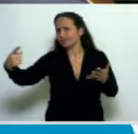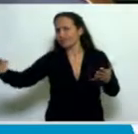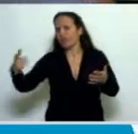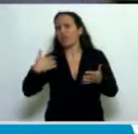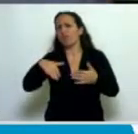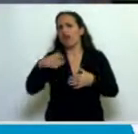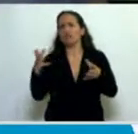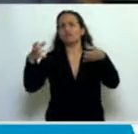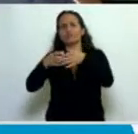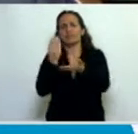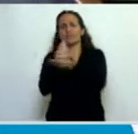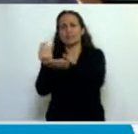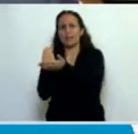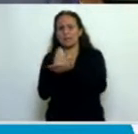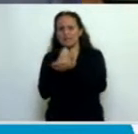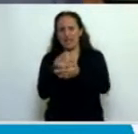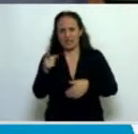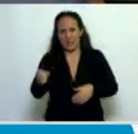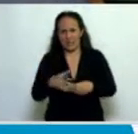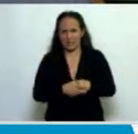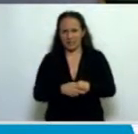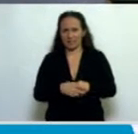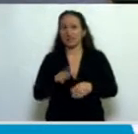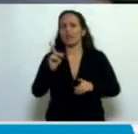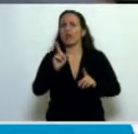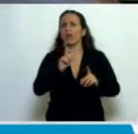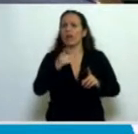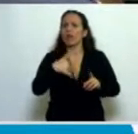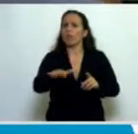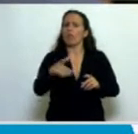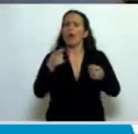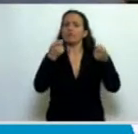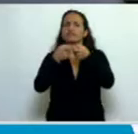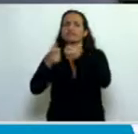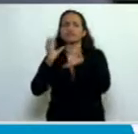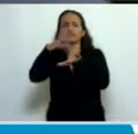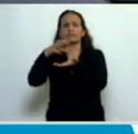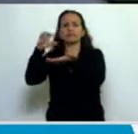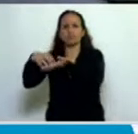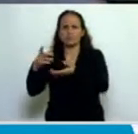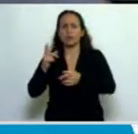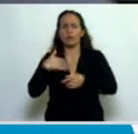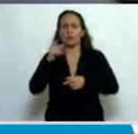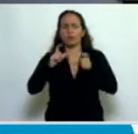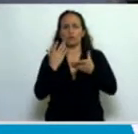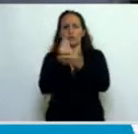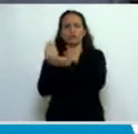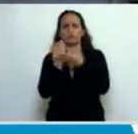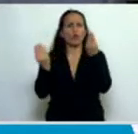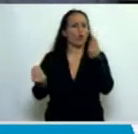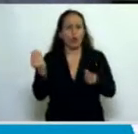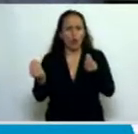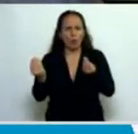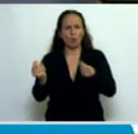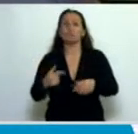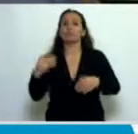designar en las distintas sociedades en las cuales va a existir representación. Sobre esto, cuando